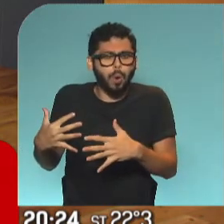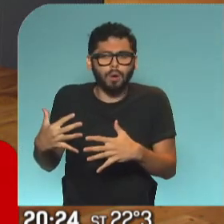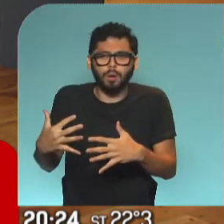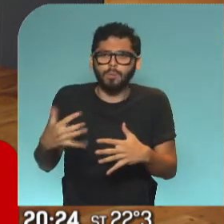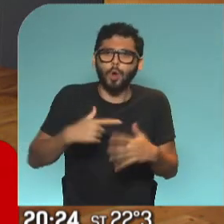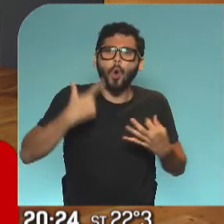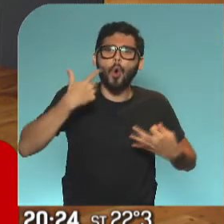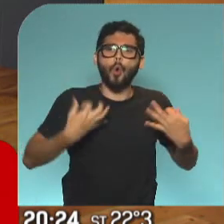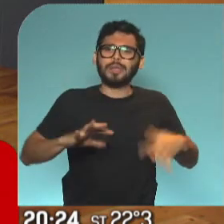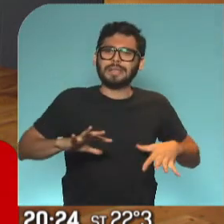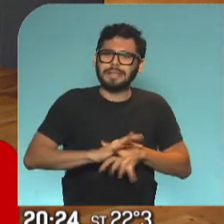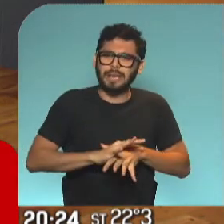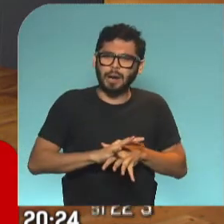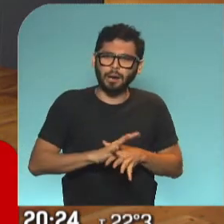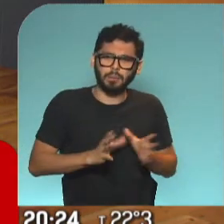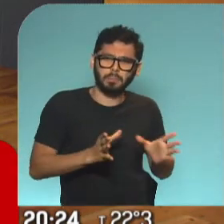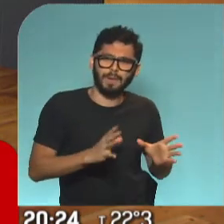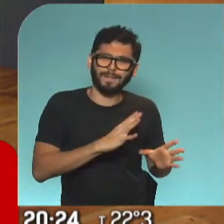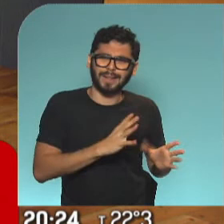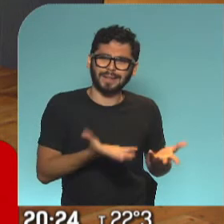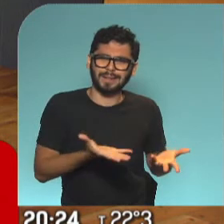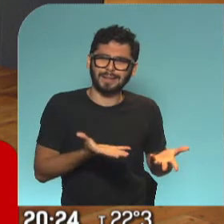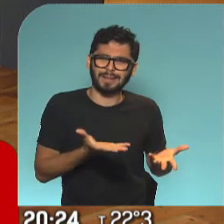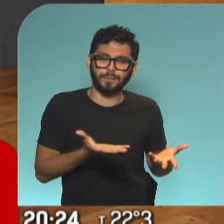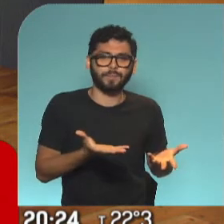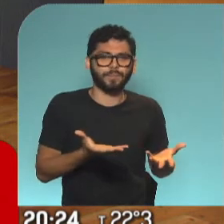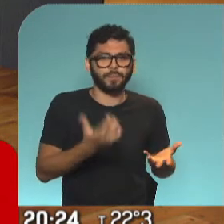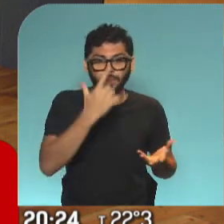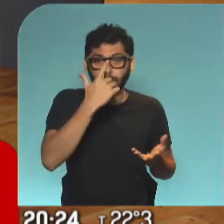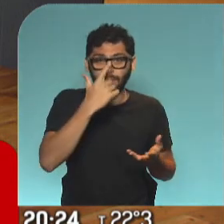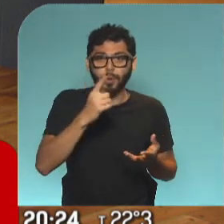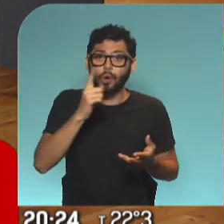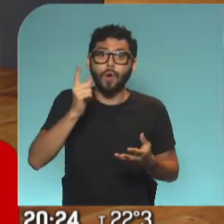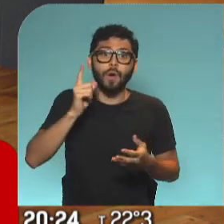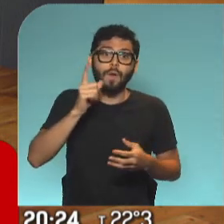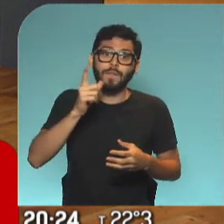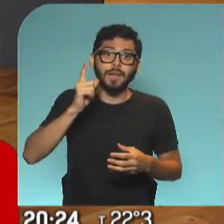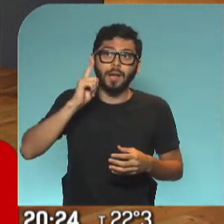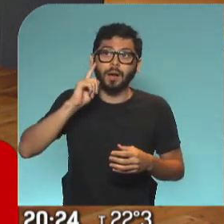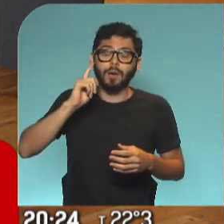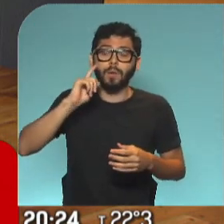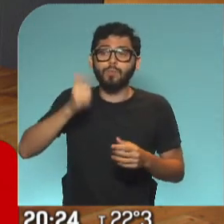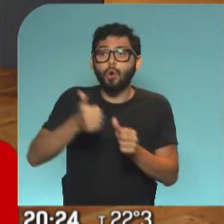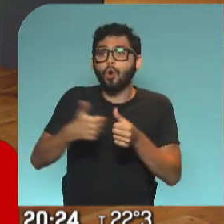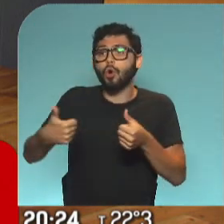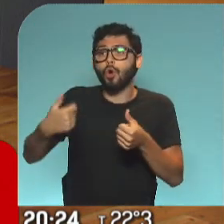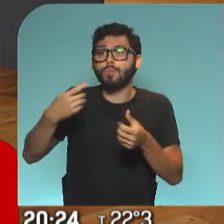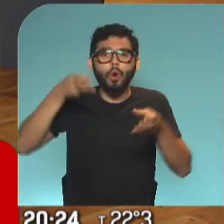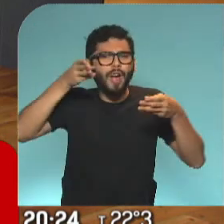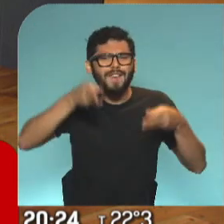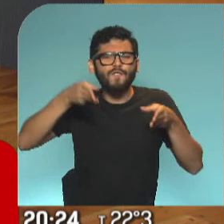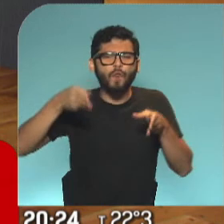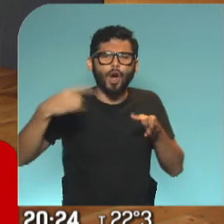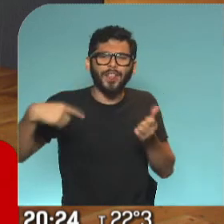acto de justicia. Es solamente una causa que necesita un tribunal entero. Distintos abordajes, distintos enfoques.